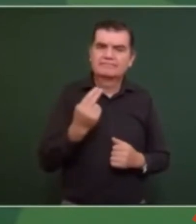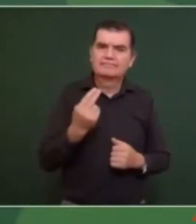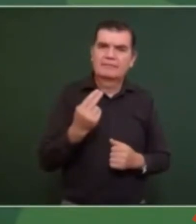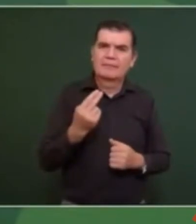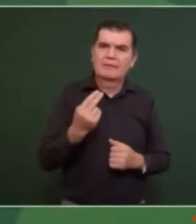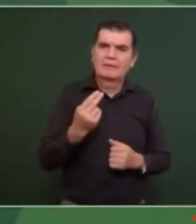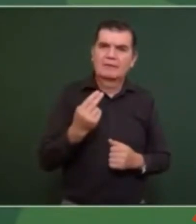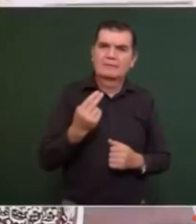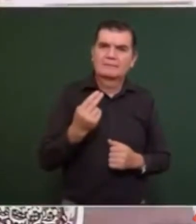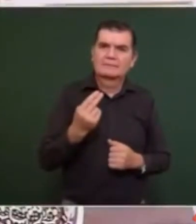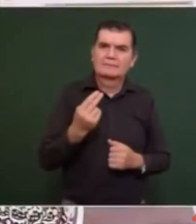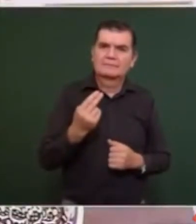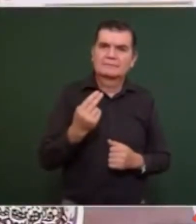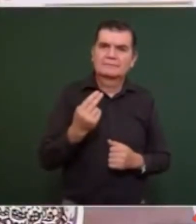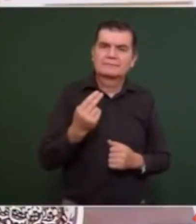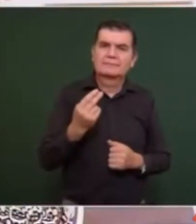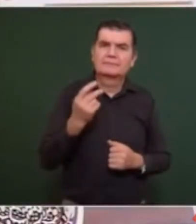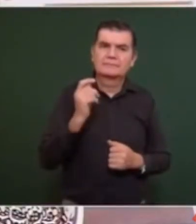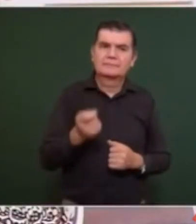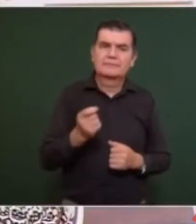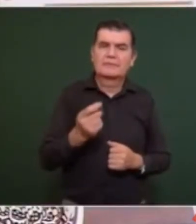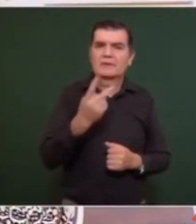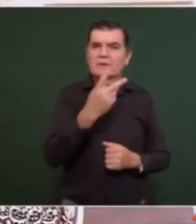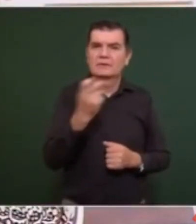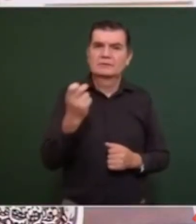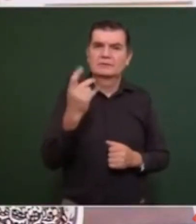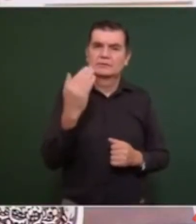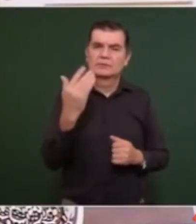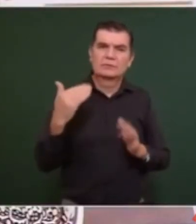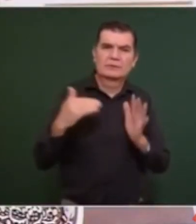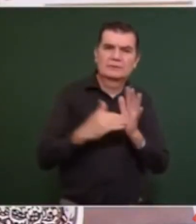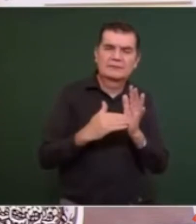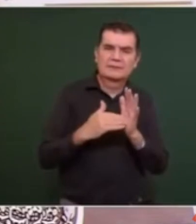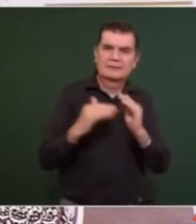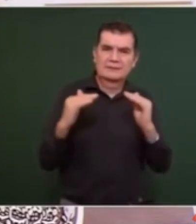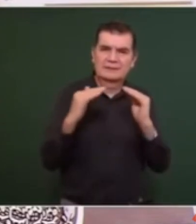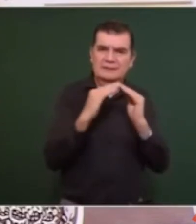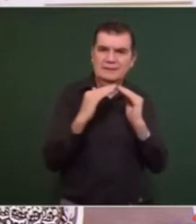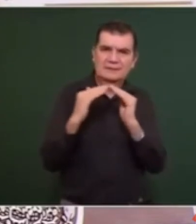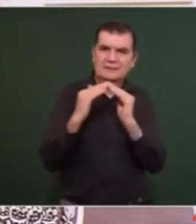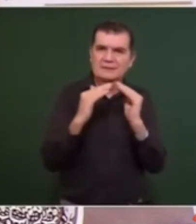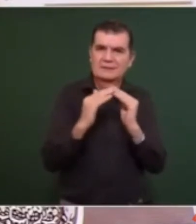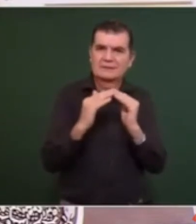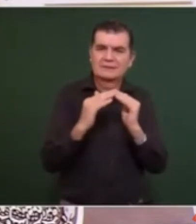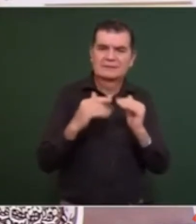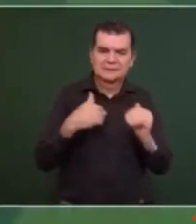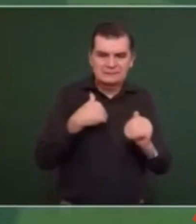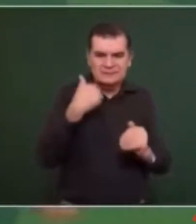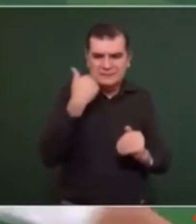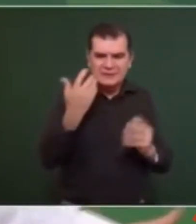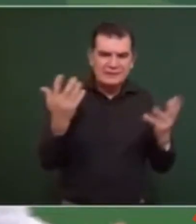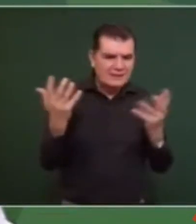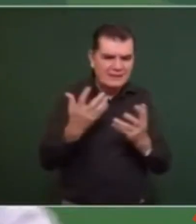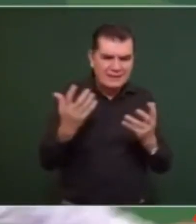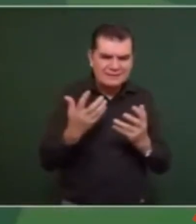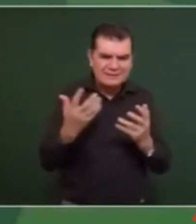de 250 mil casas y queremos hacerlo